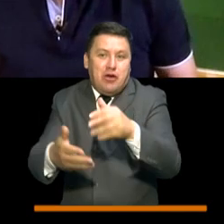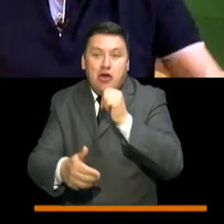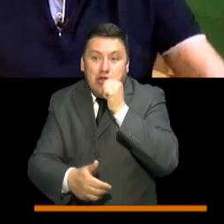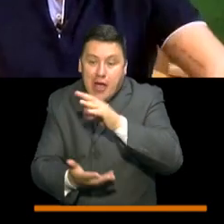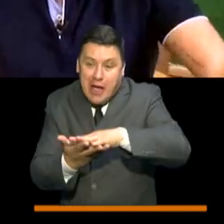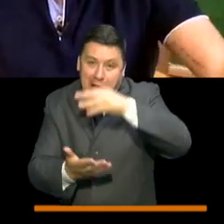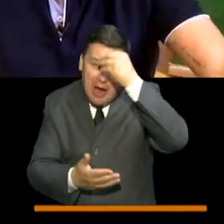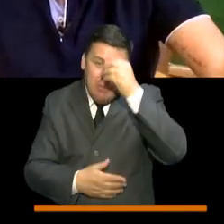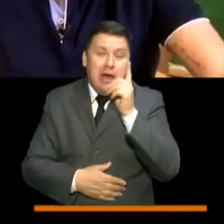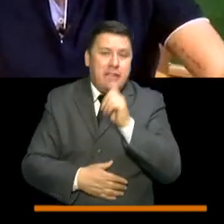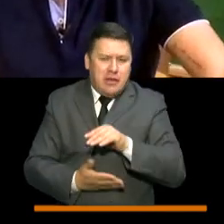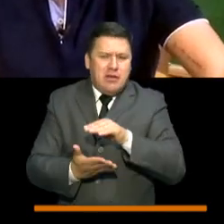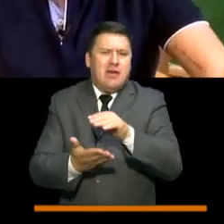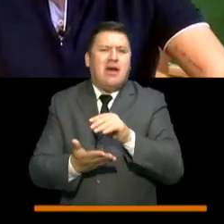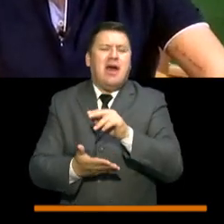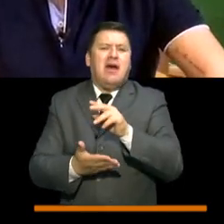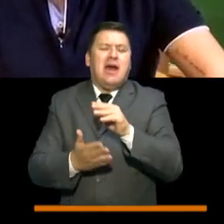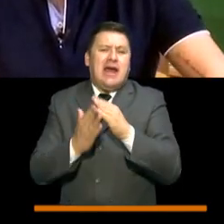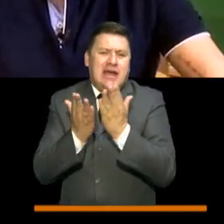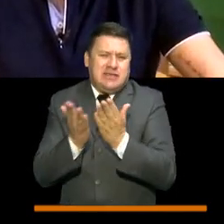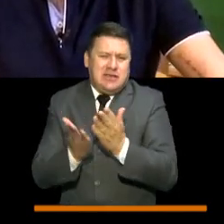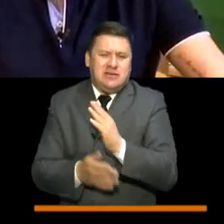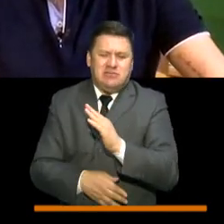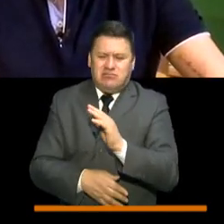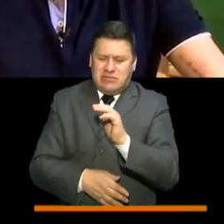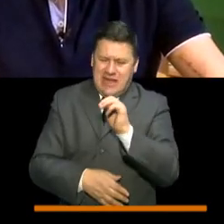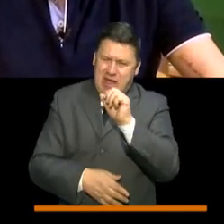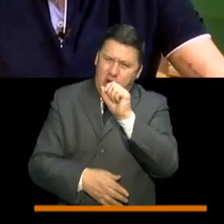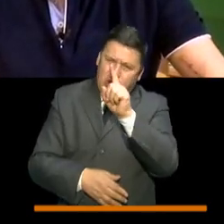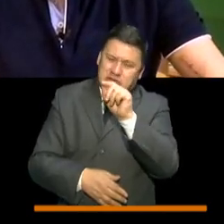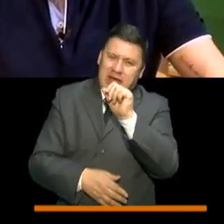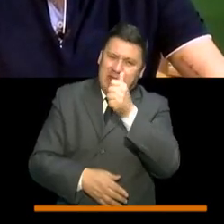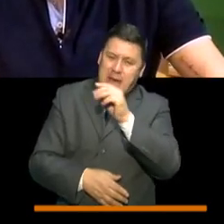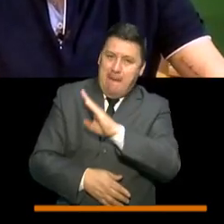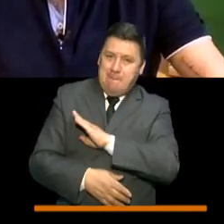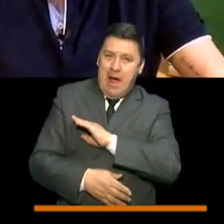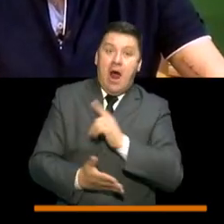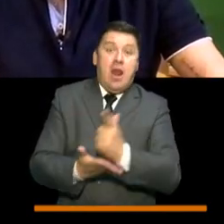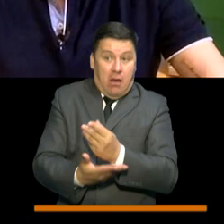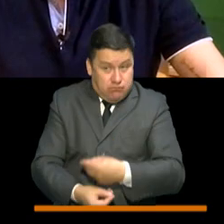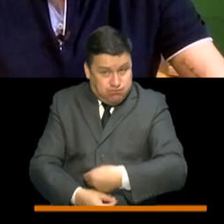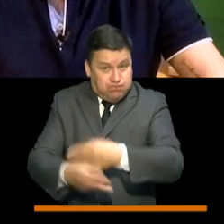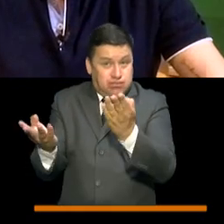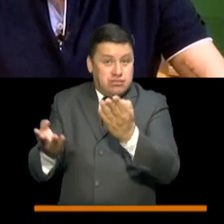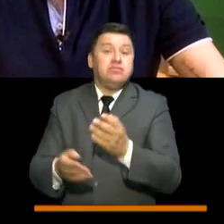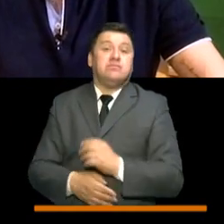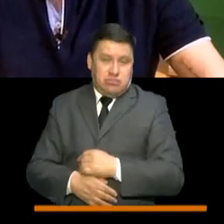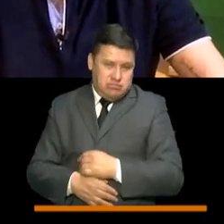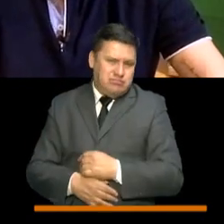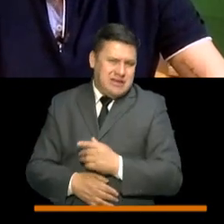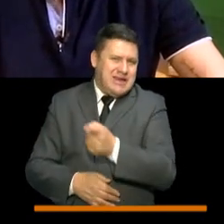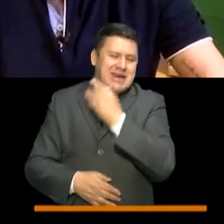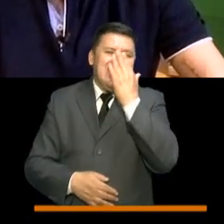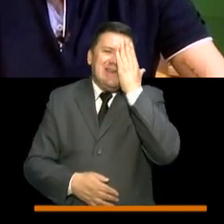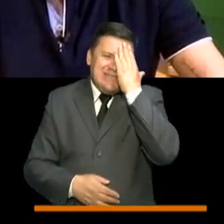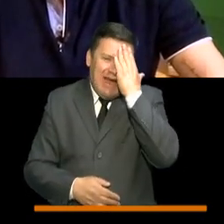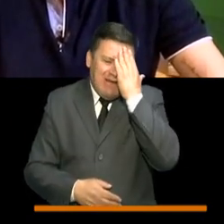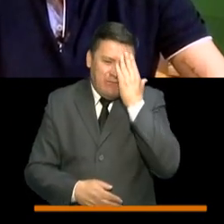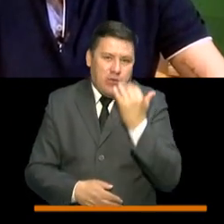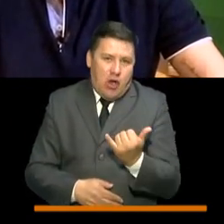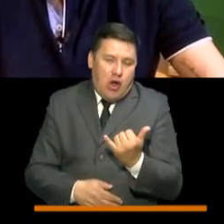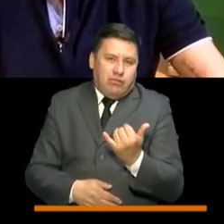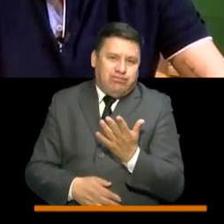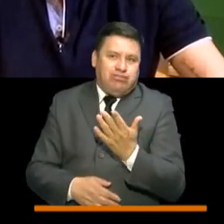también estamos entregando textos a los estudiantes de 10 y 11 grados. Si bien, pues, le cambiamos el nombre porque todos sabemos que este